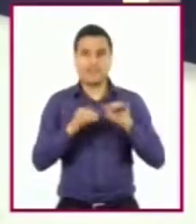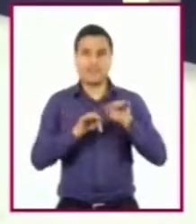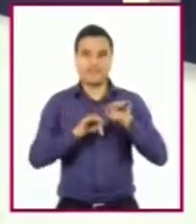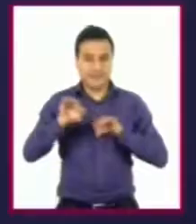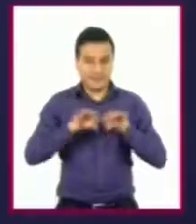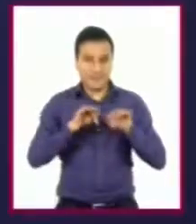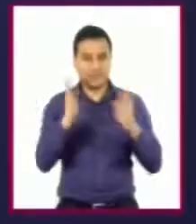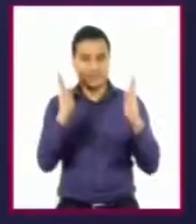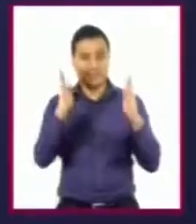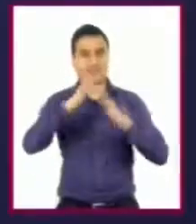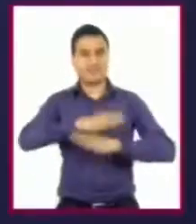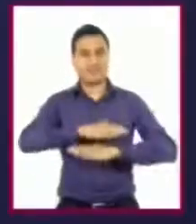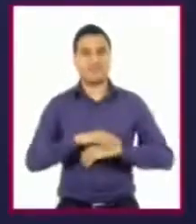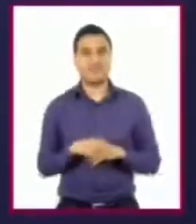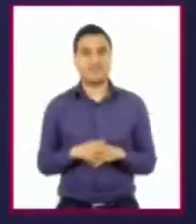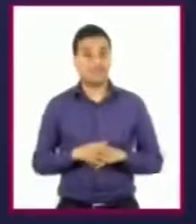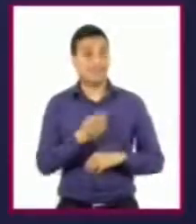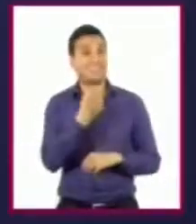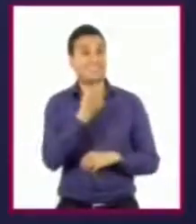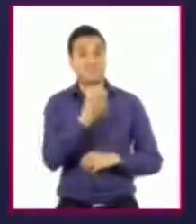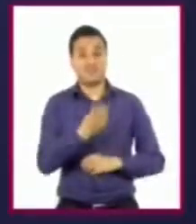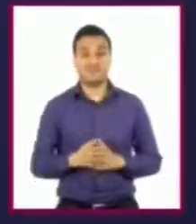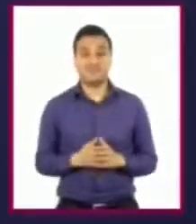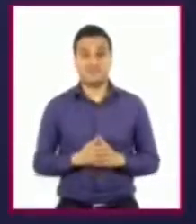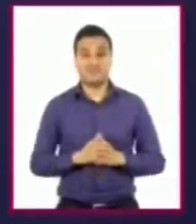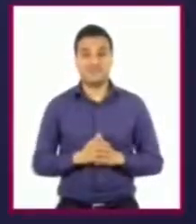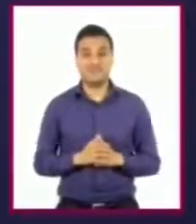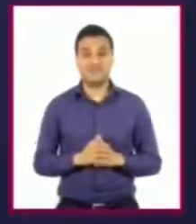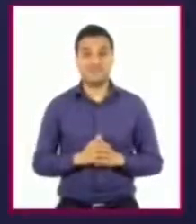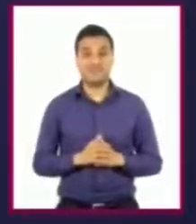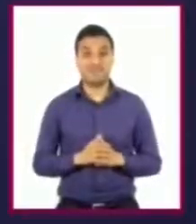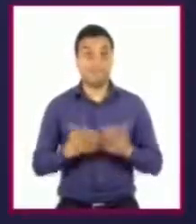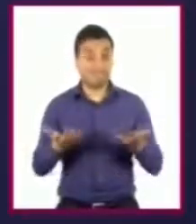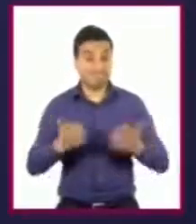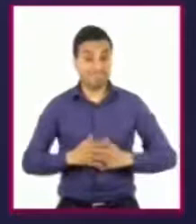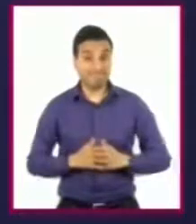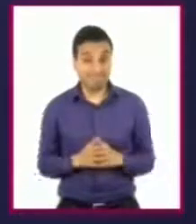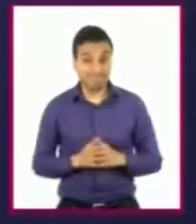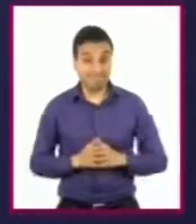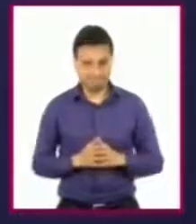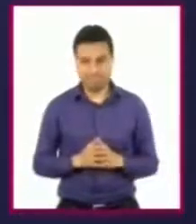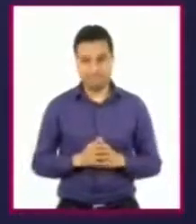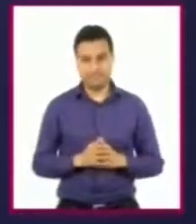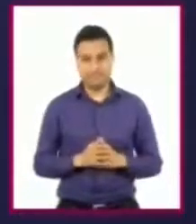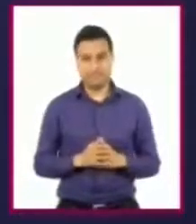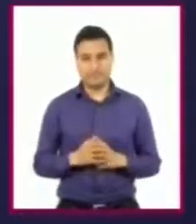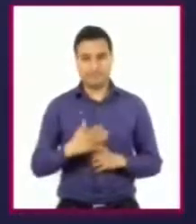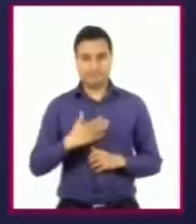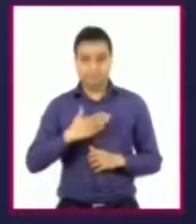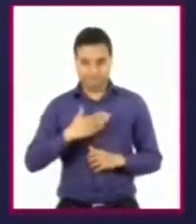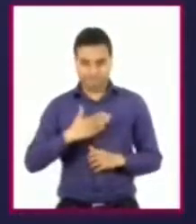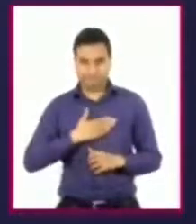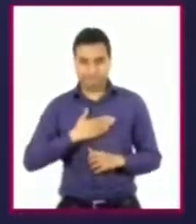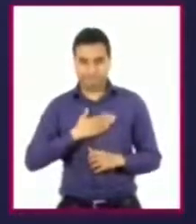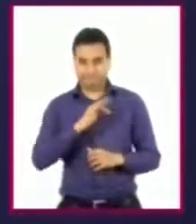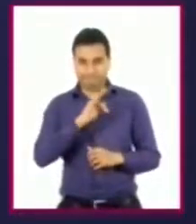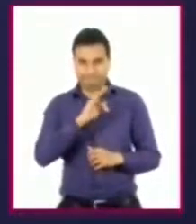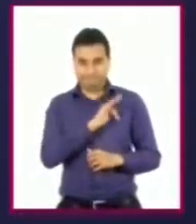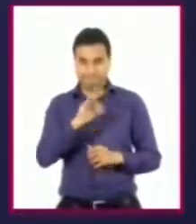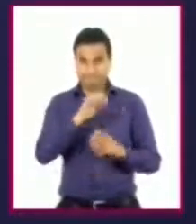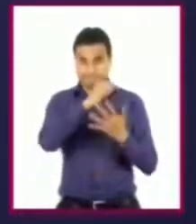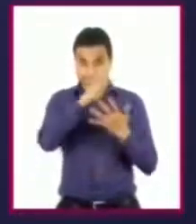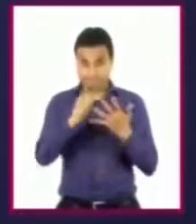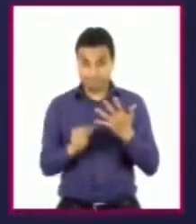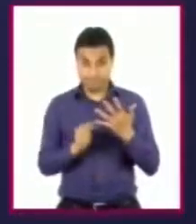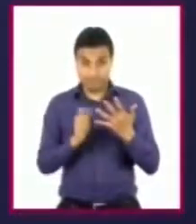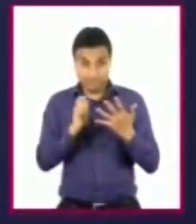recreación. Así es, Euriel. Aunque, claro está que nuestras capacidades no son exclusivas